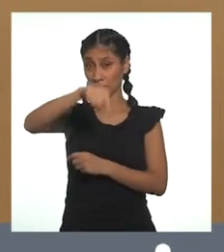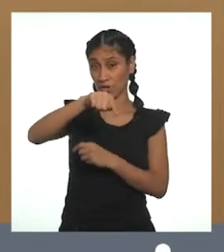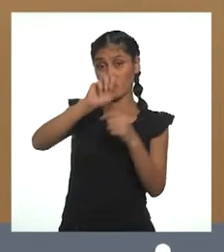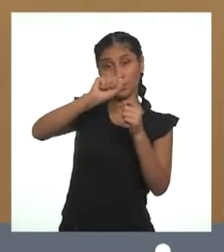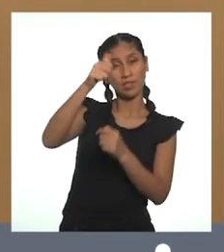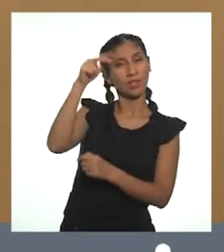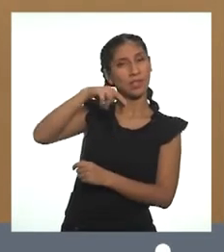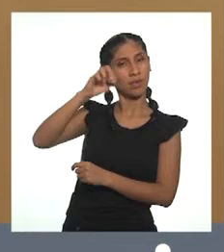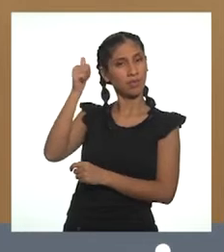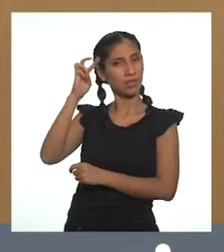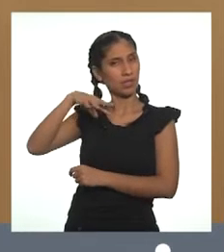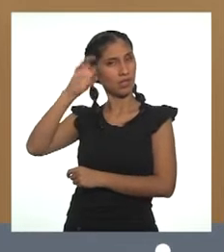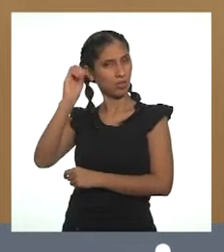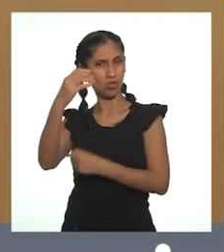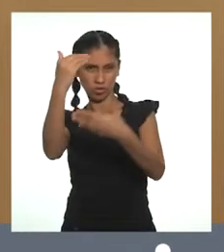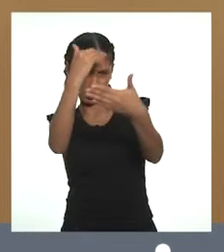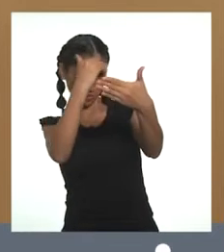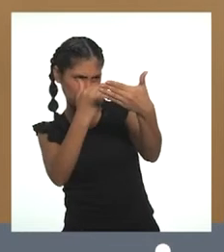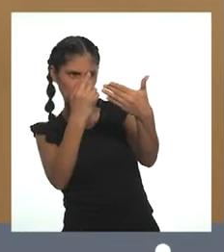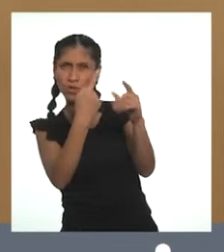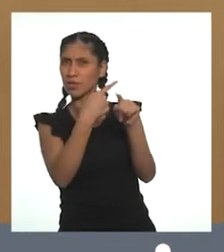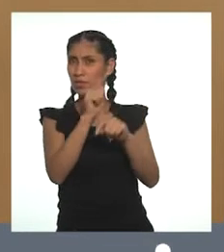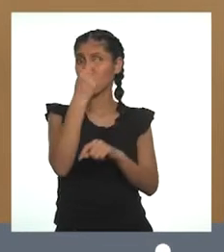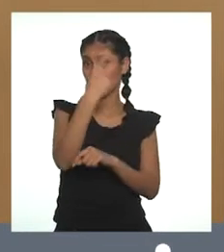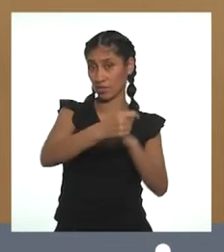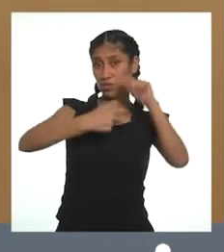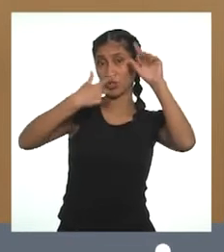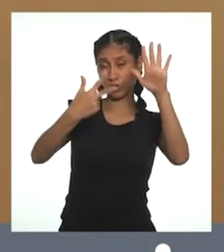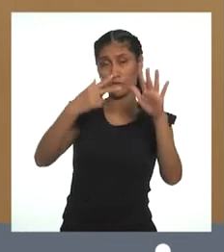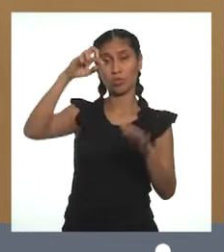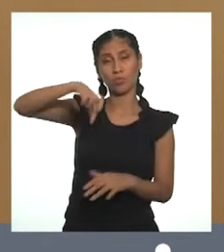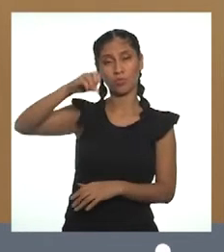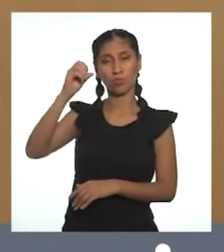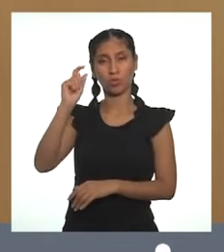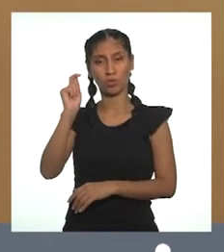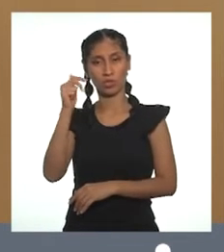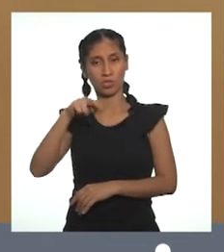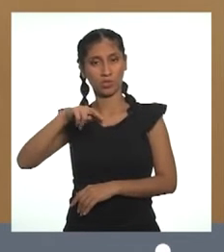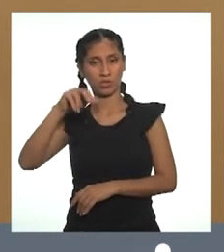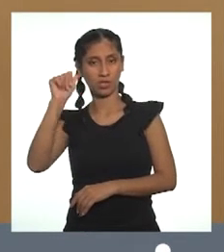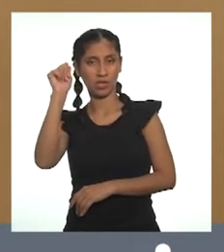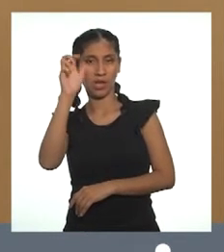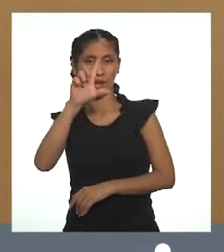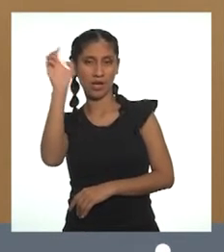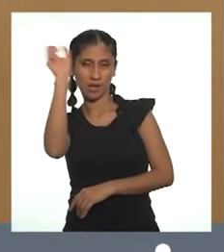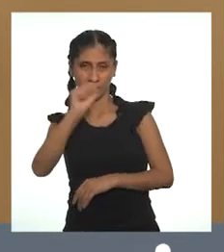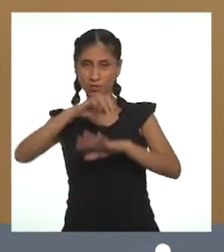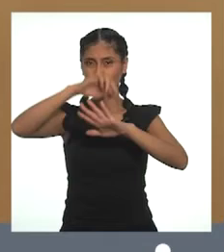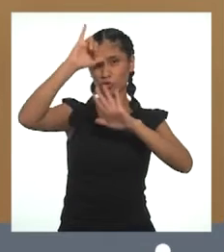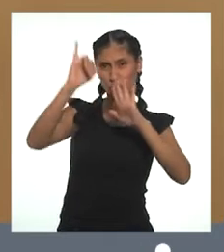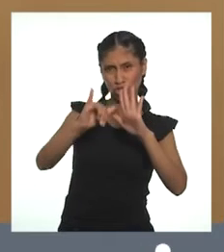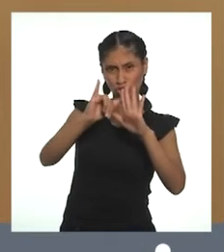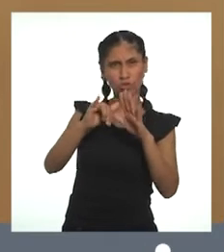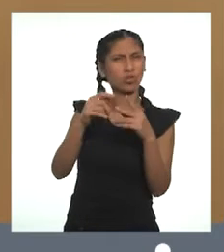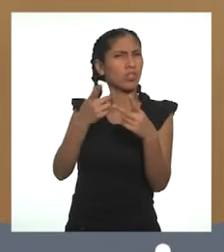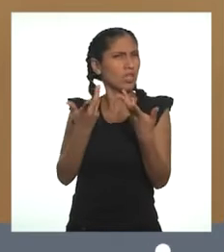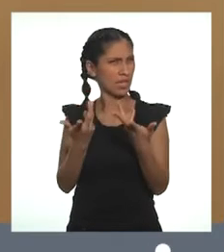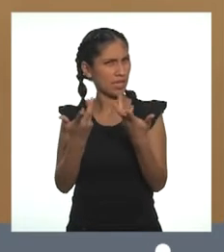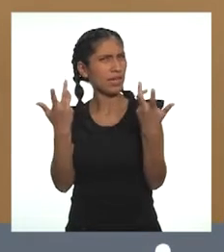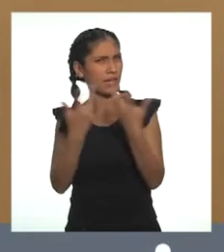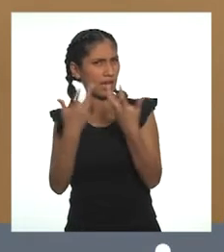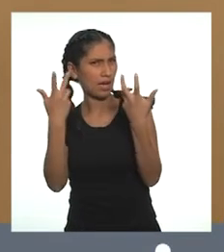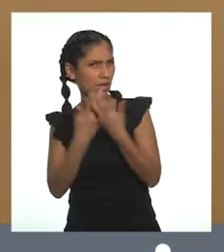saneamiento, en el cual se identificaron 18 potenciales proyectos de inversión bajo la referida